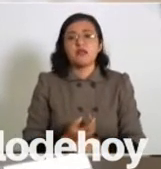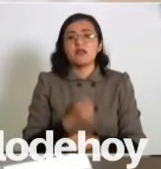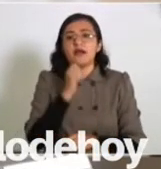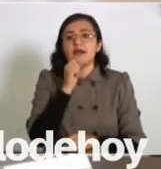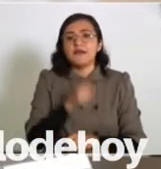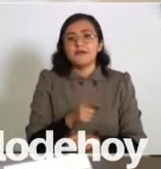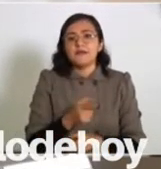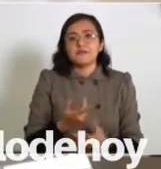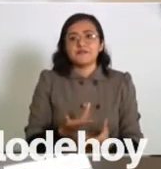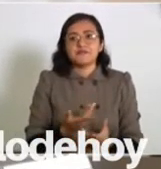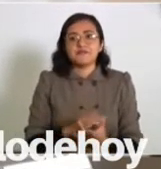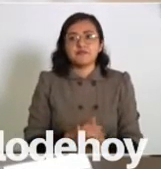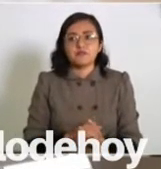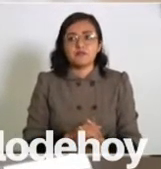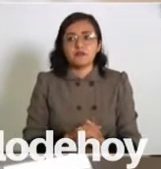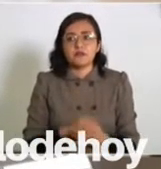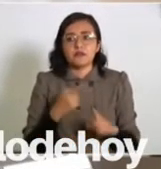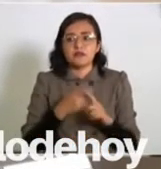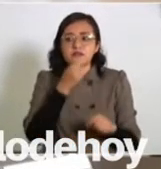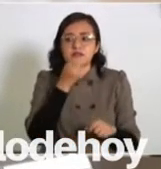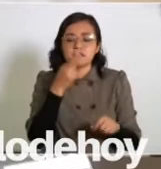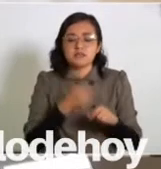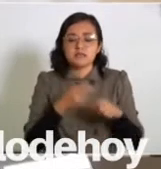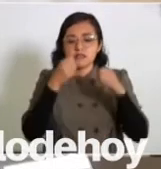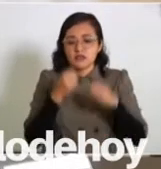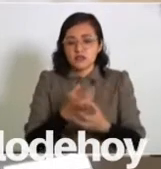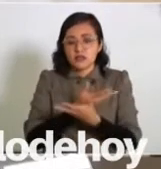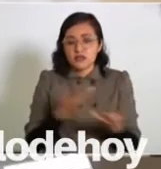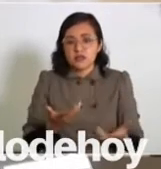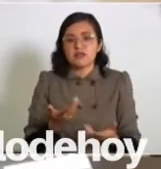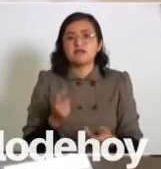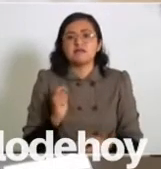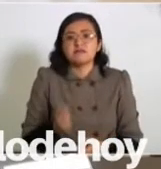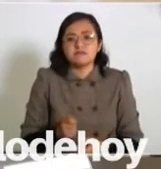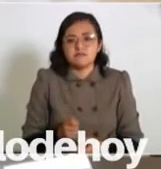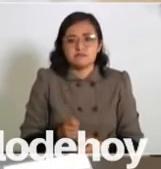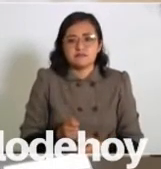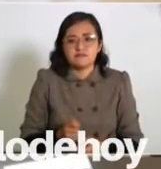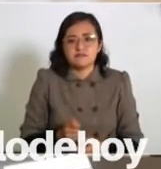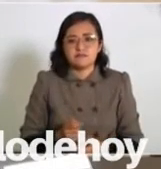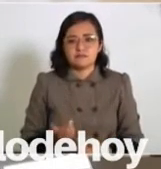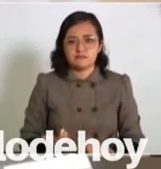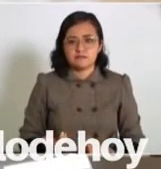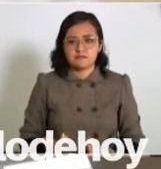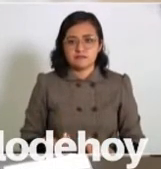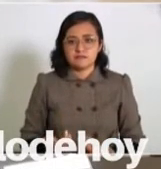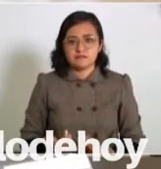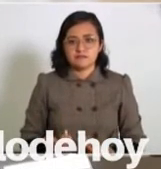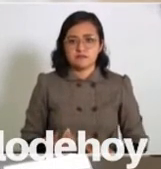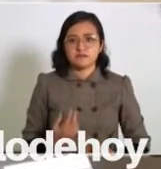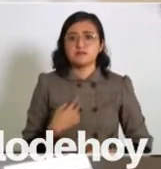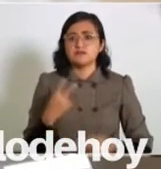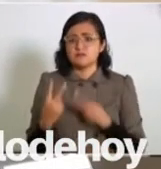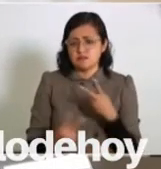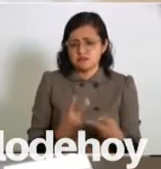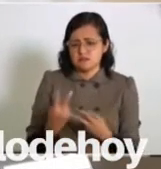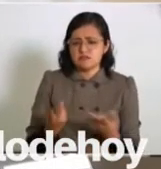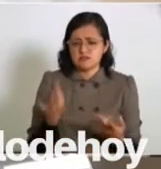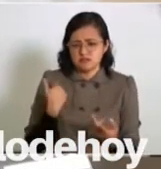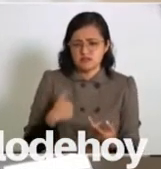de la Secretaría de Seguridad Pública es vamos nosotros